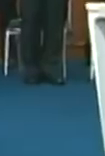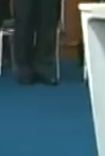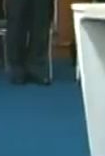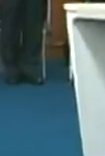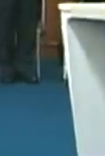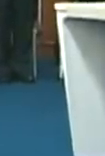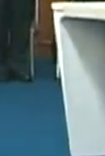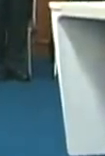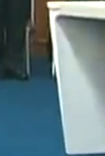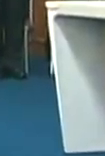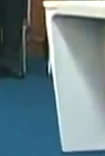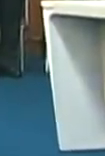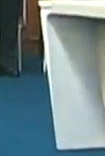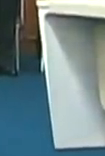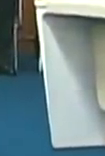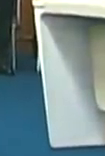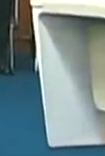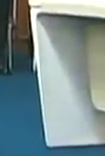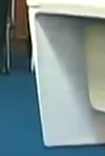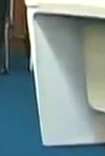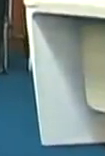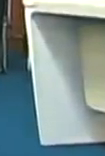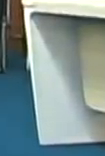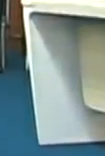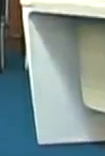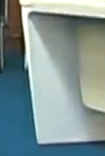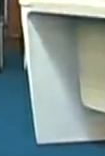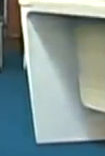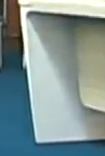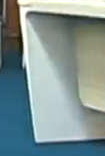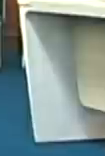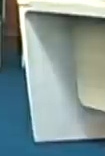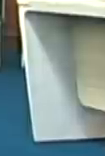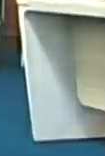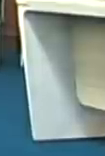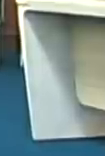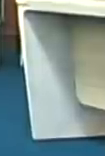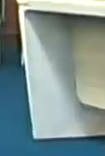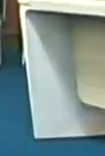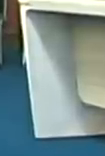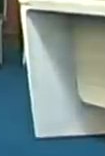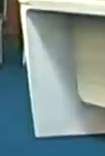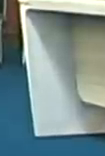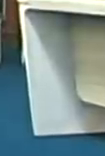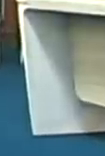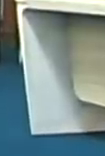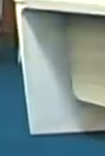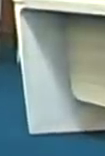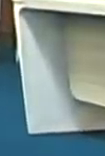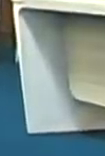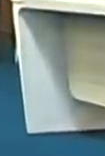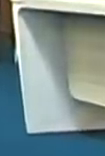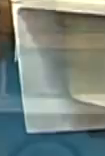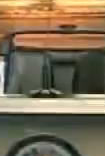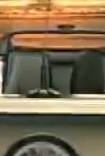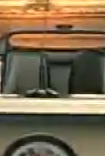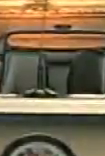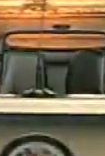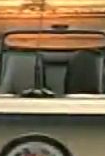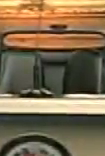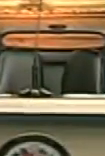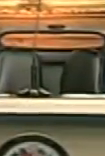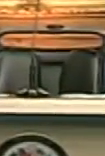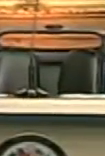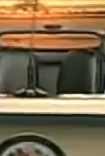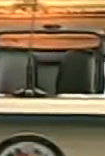de Maduro, dando la bienvenida a toda la delegación de acompañantes internacionales que